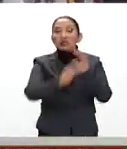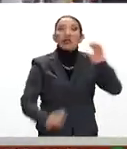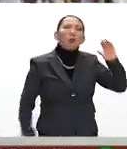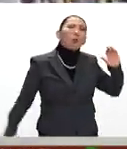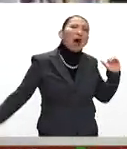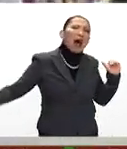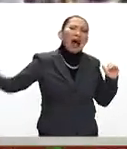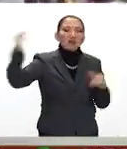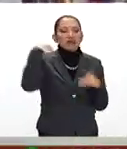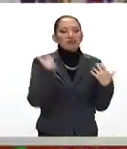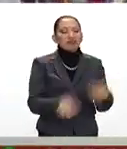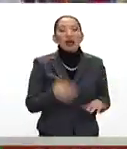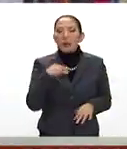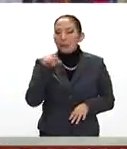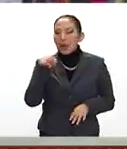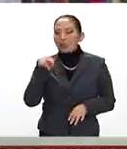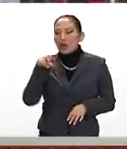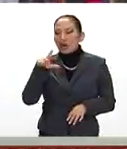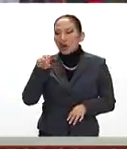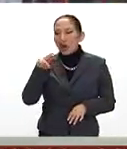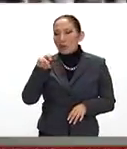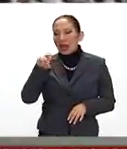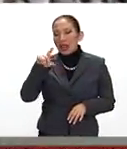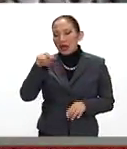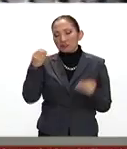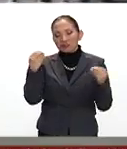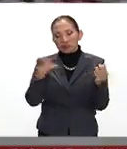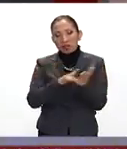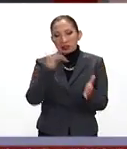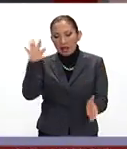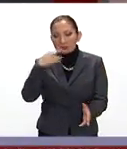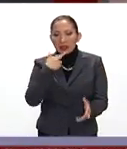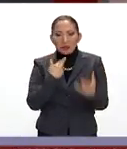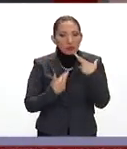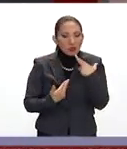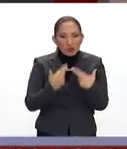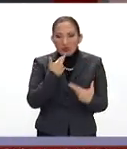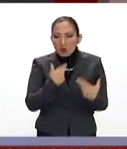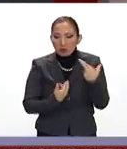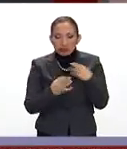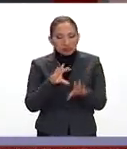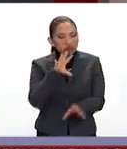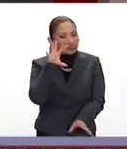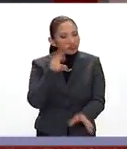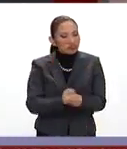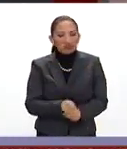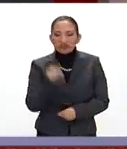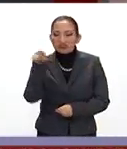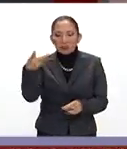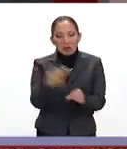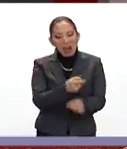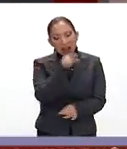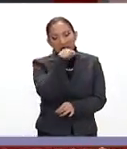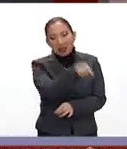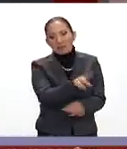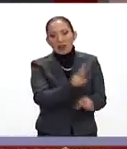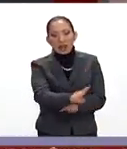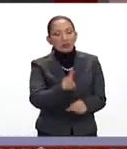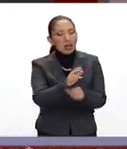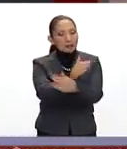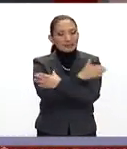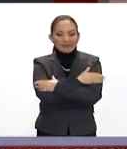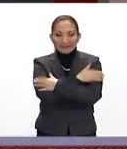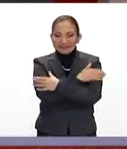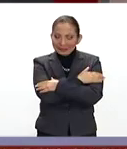papi. Muy bien, Manuel Cabuela, pues te agradecemos muchísimo este reporte muy completo de lo que se está viviendo allá en Venezuela. Un